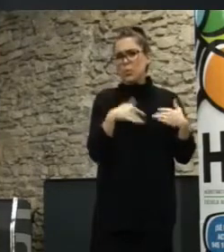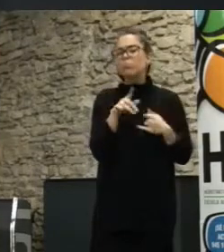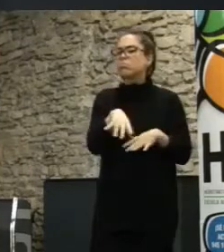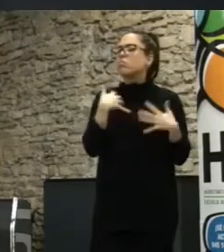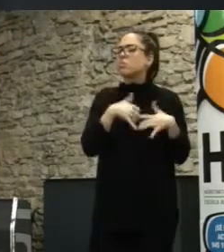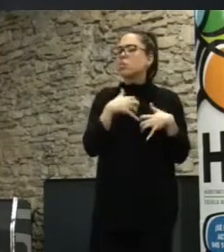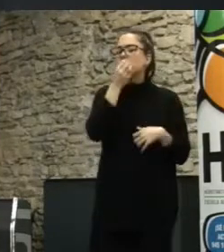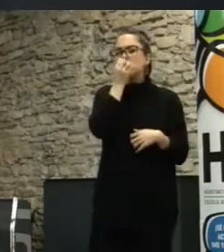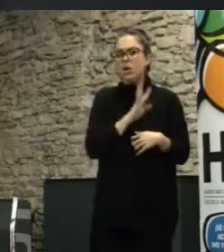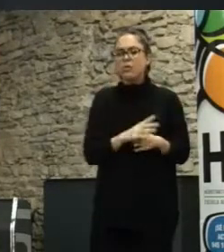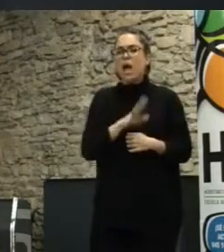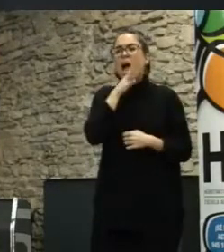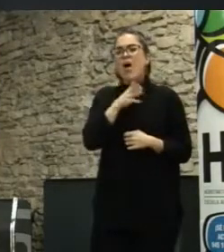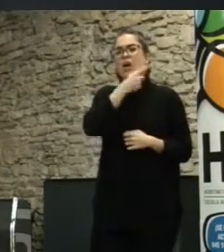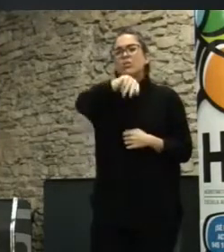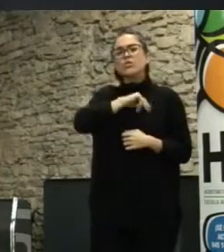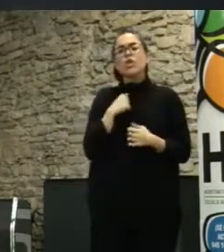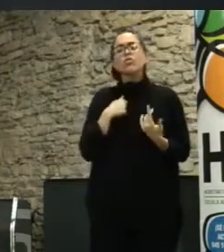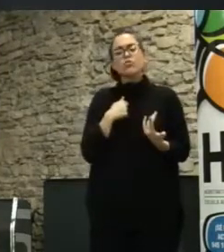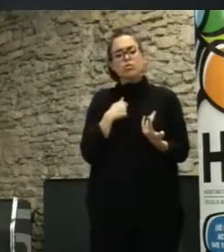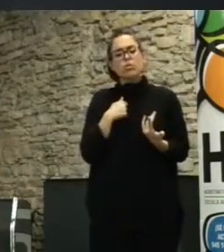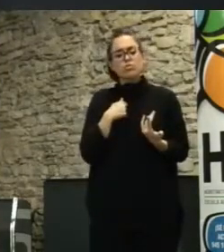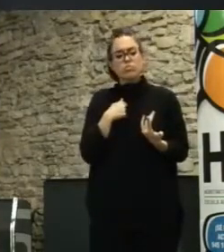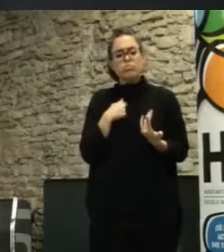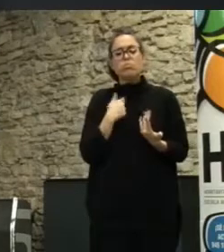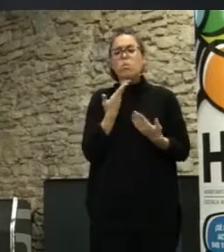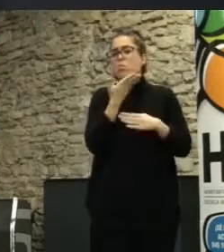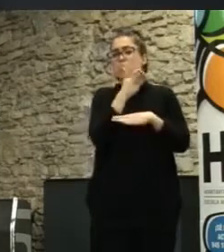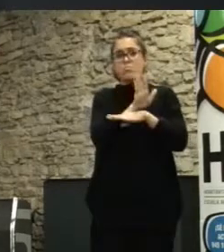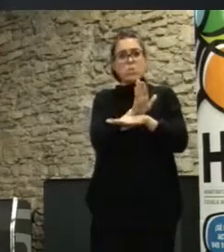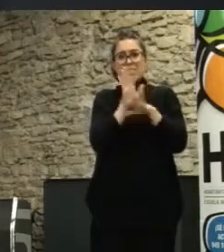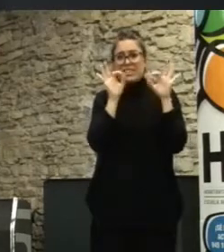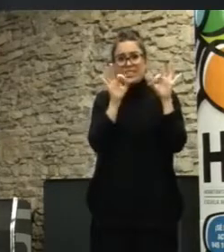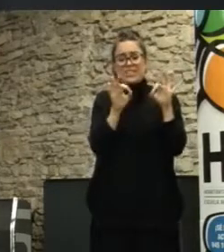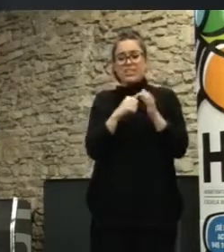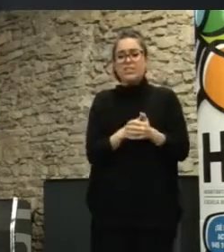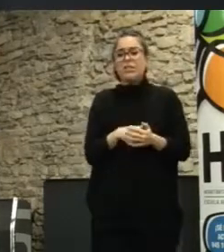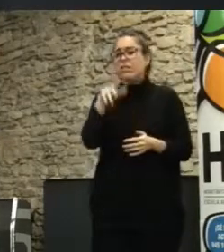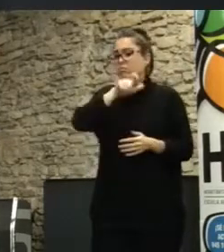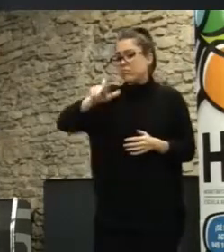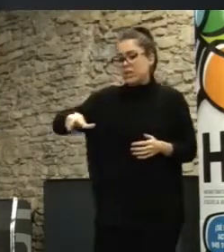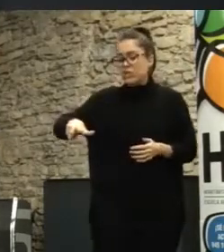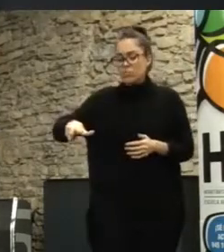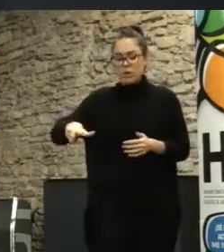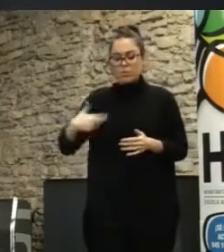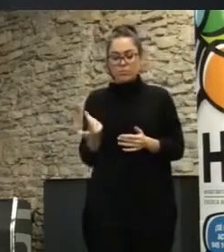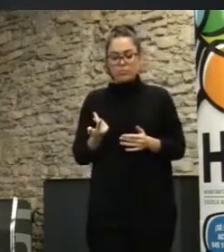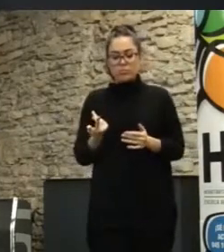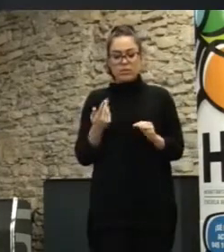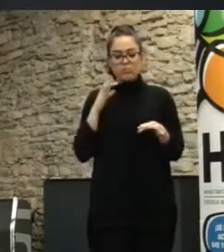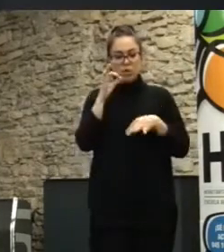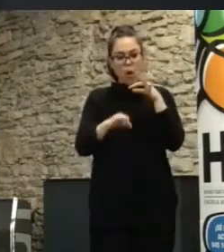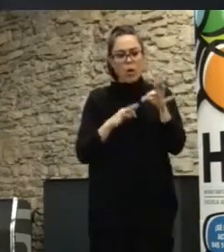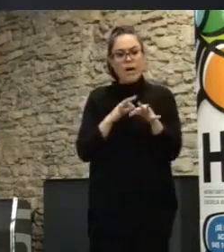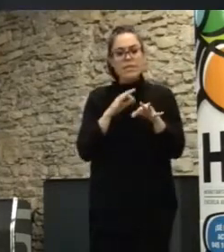ahora mismo estamos en la fase de, son propuestas de abajo arriba, y bueno, la gente se organiza para votar a propuestas, se ha